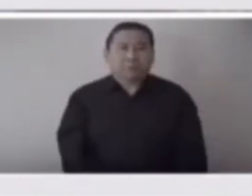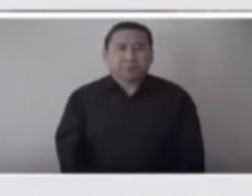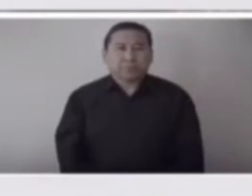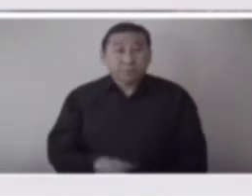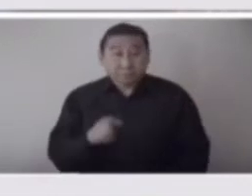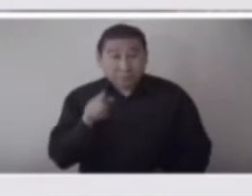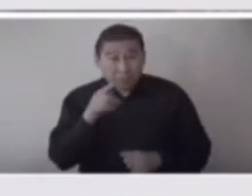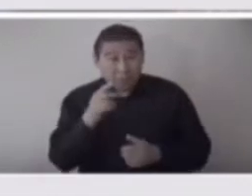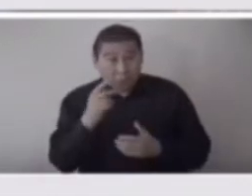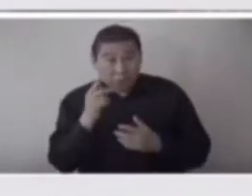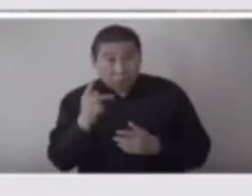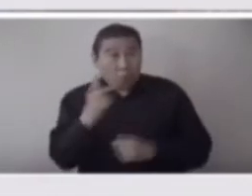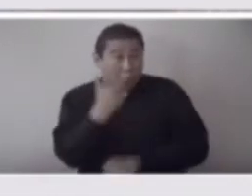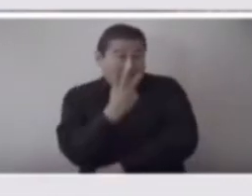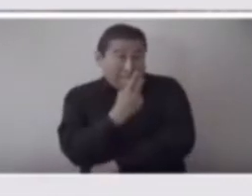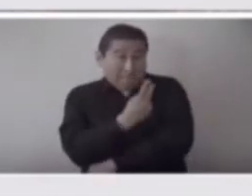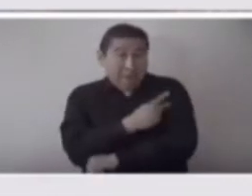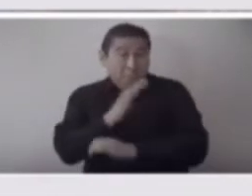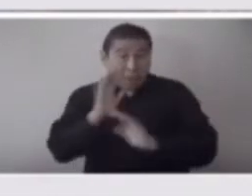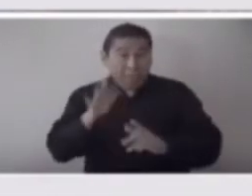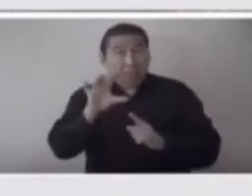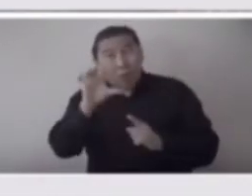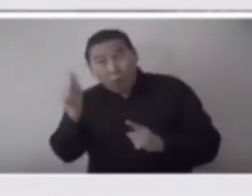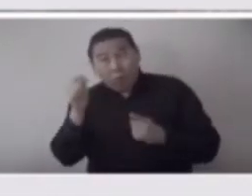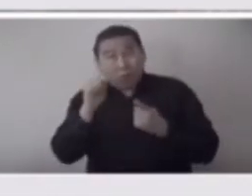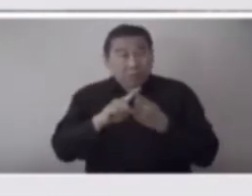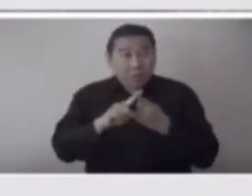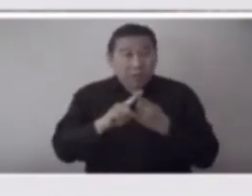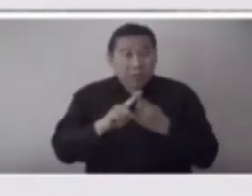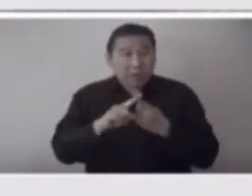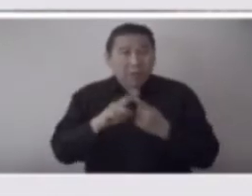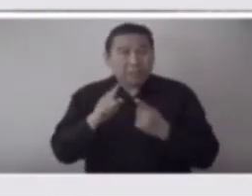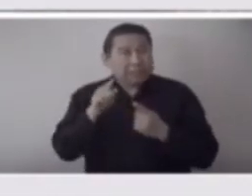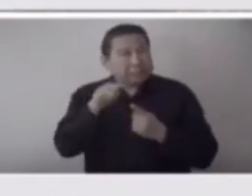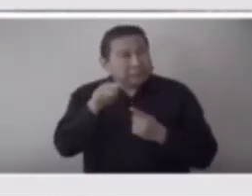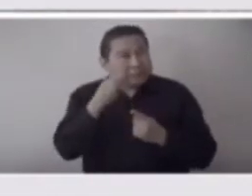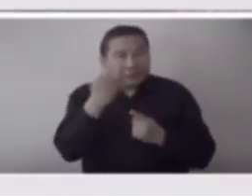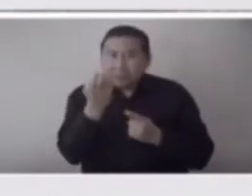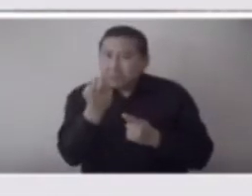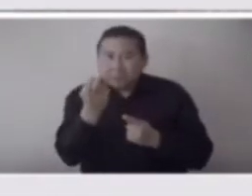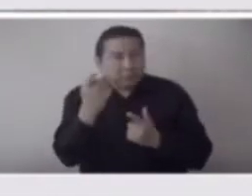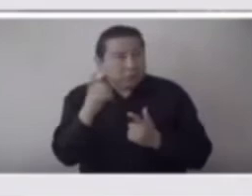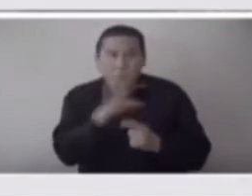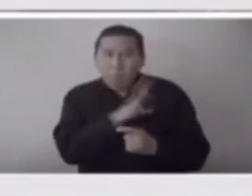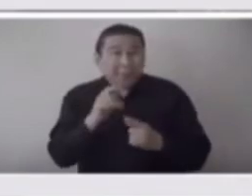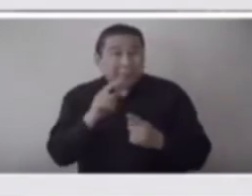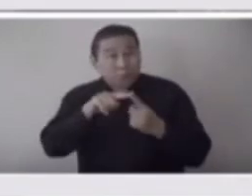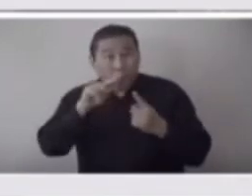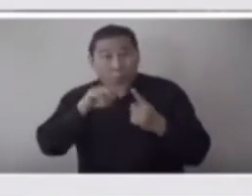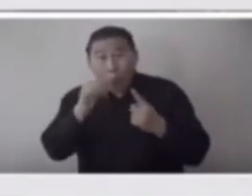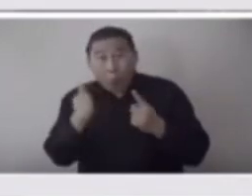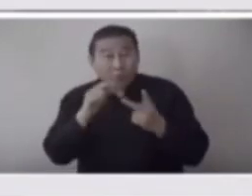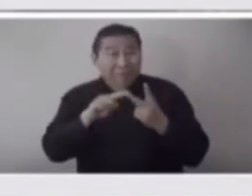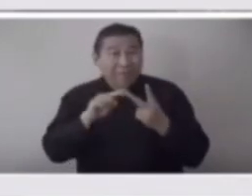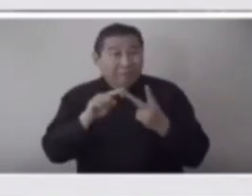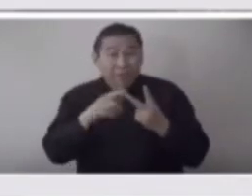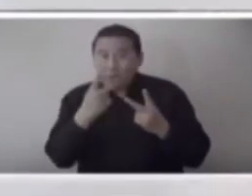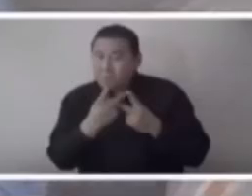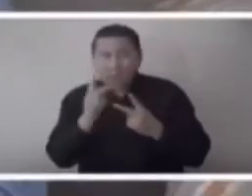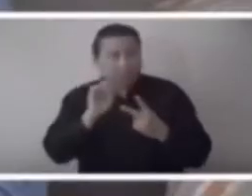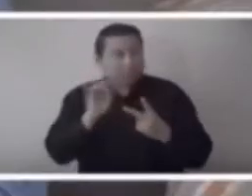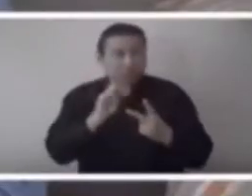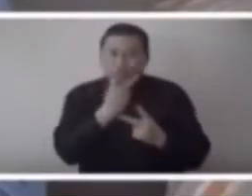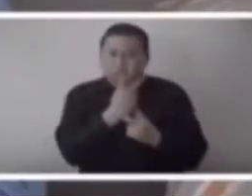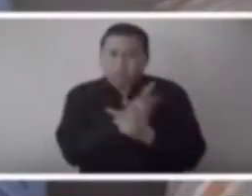tenías una vacuna de otra marca, no era en ese momento la oportunidad para